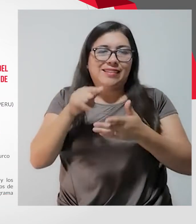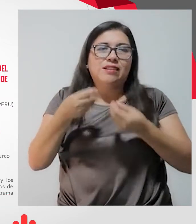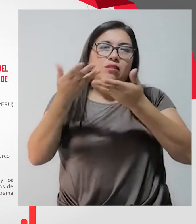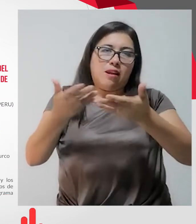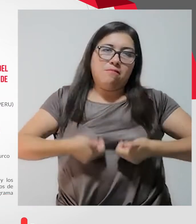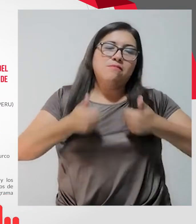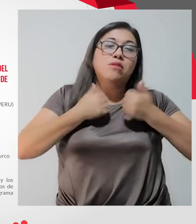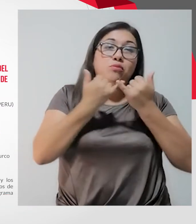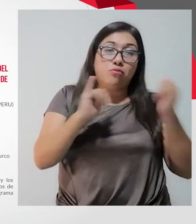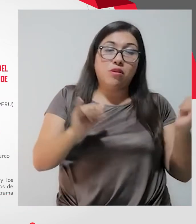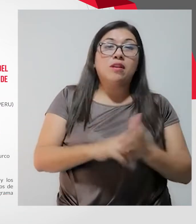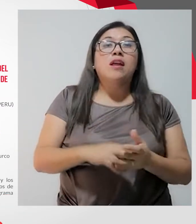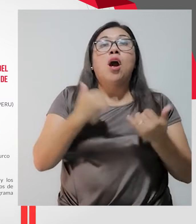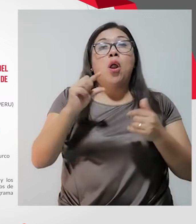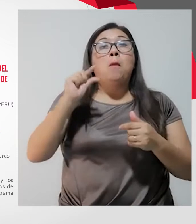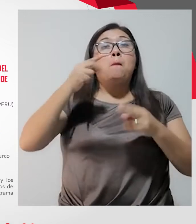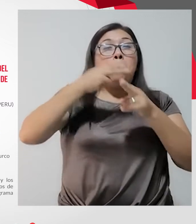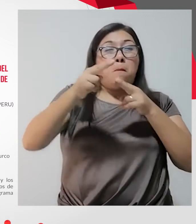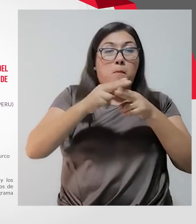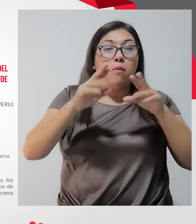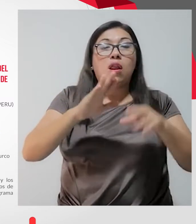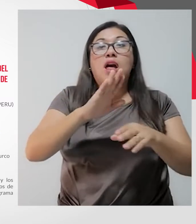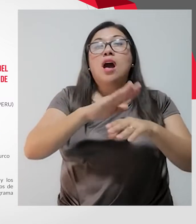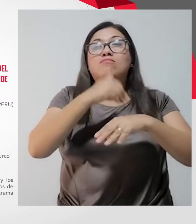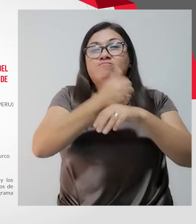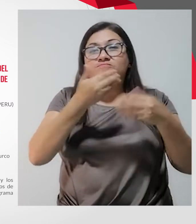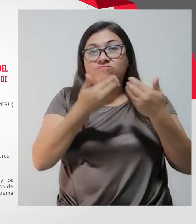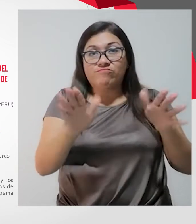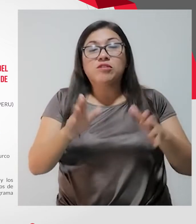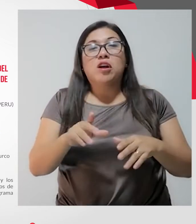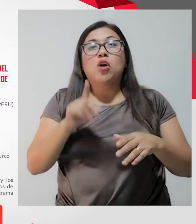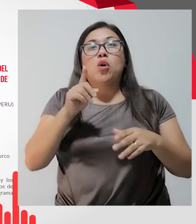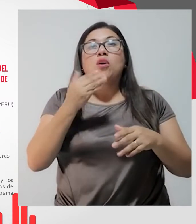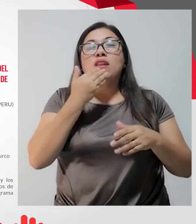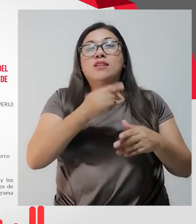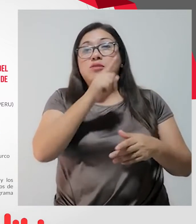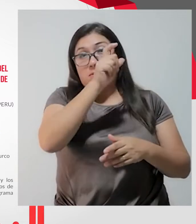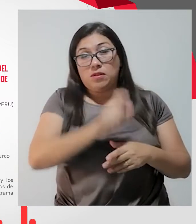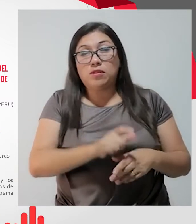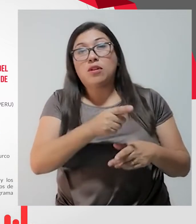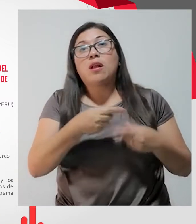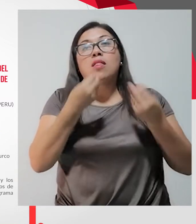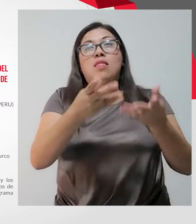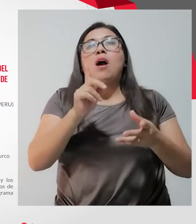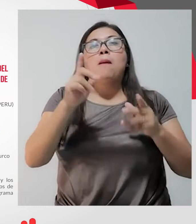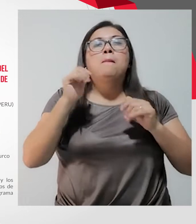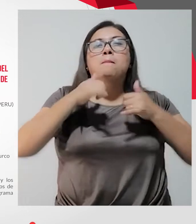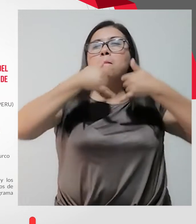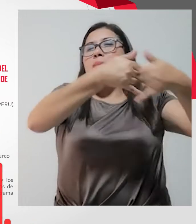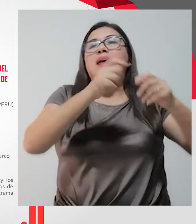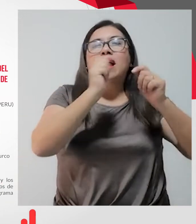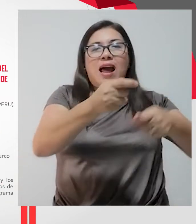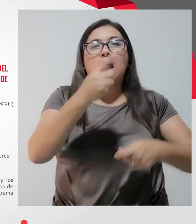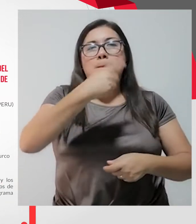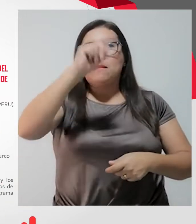ya por inaugurar, gracias a la Superintendencia de Bienes Nacionales, que nos han dado un predio de más de mil metros cuadrados hasta